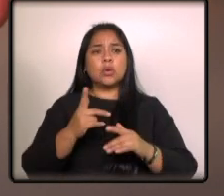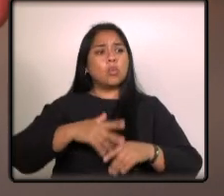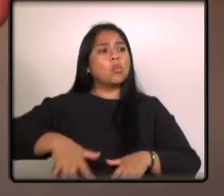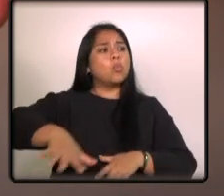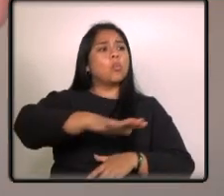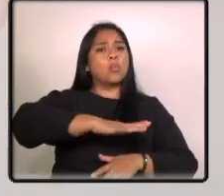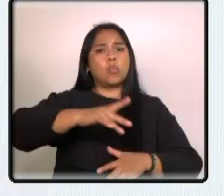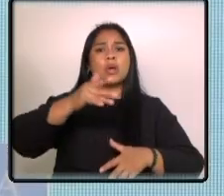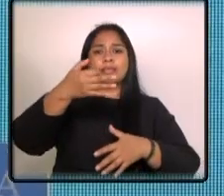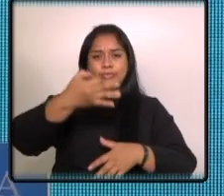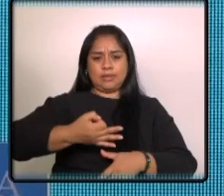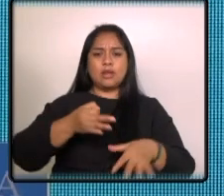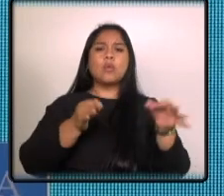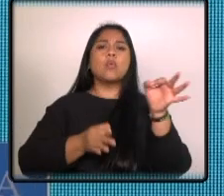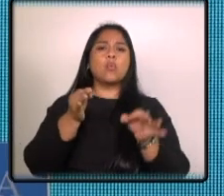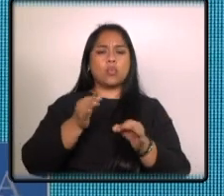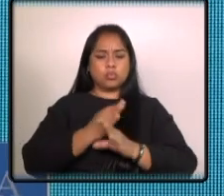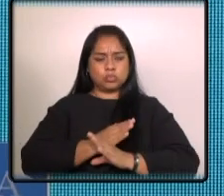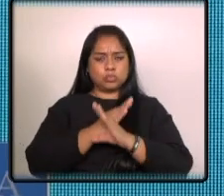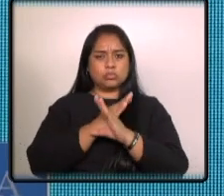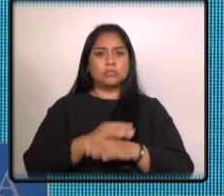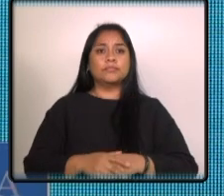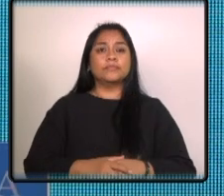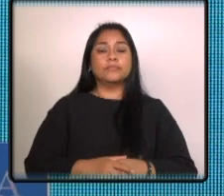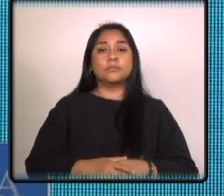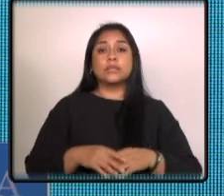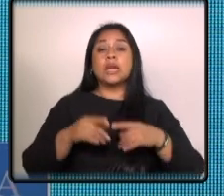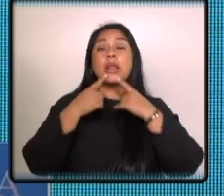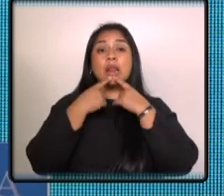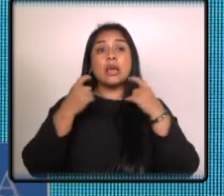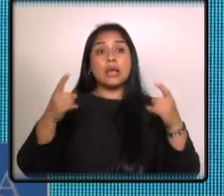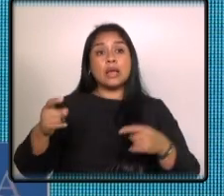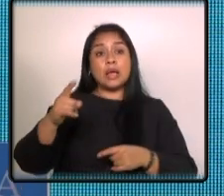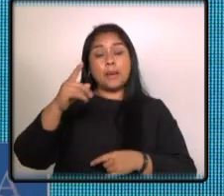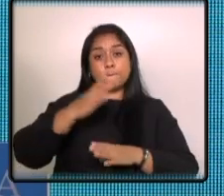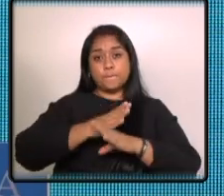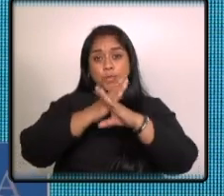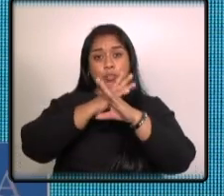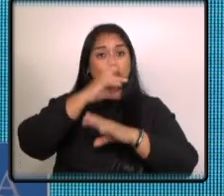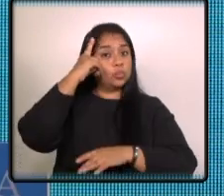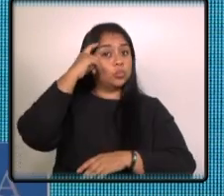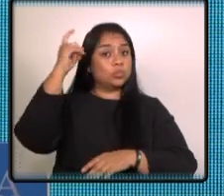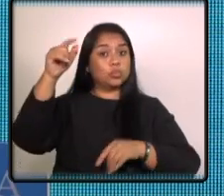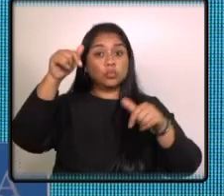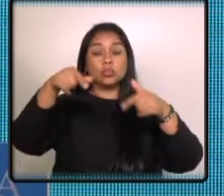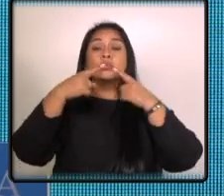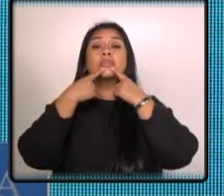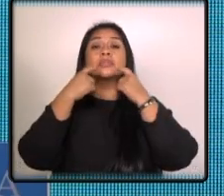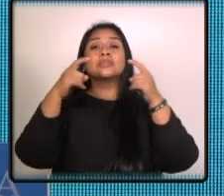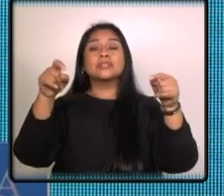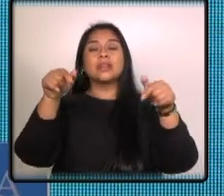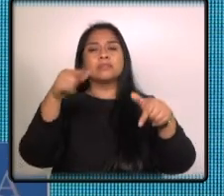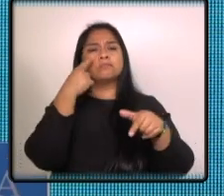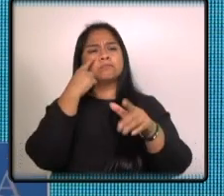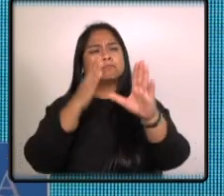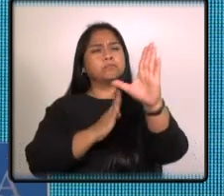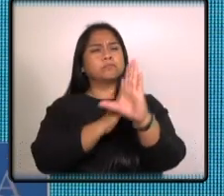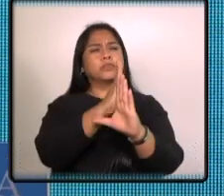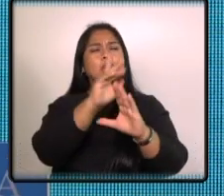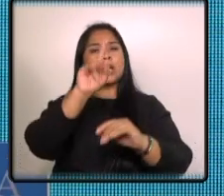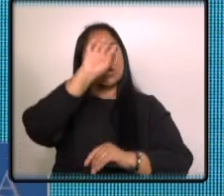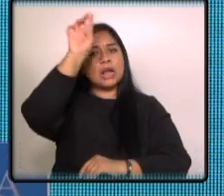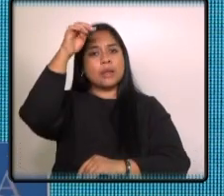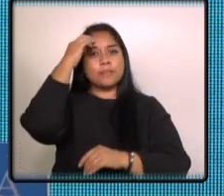justo y seguro la campaña protege tus sueños que lanzamos hoy al público está alineada a la